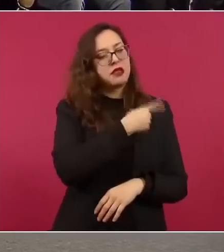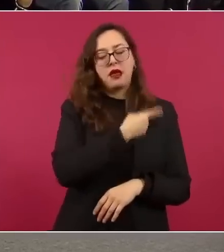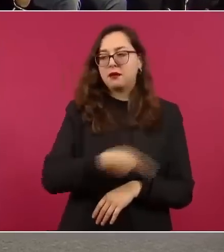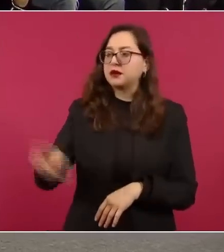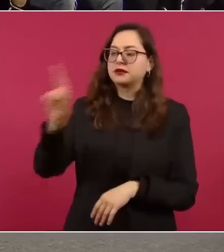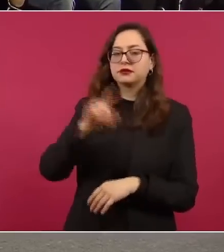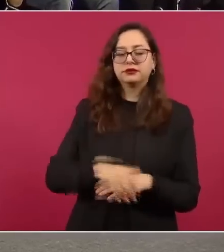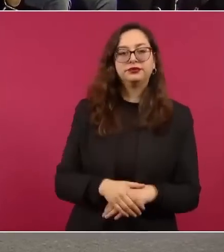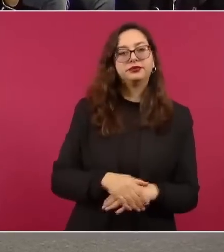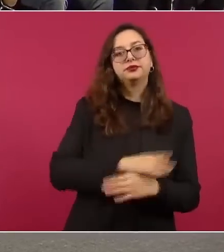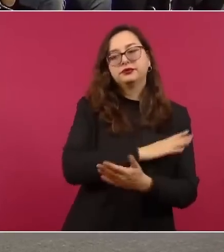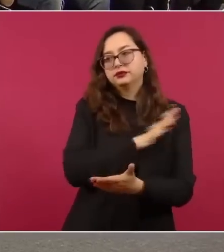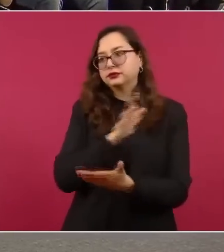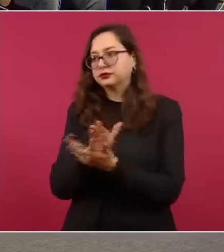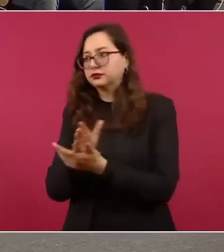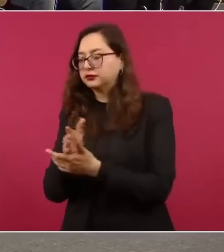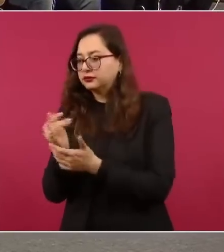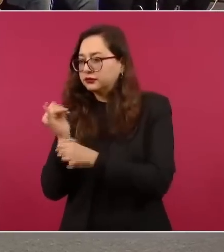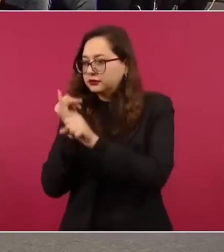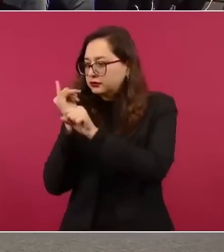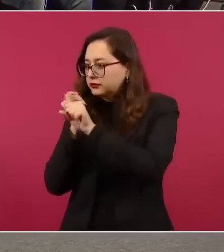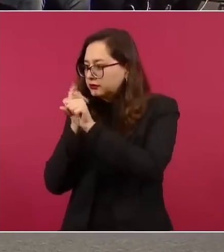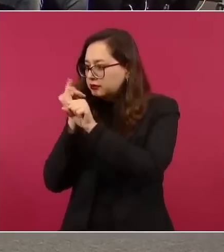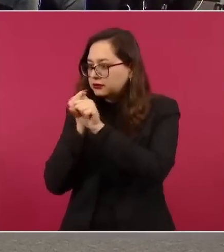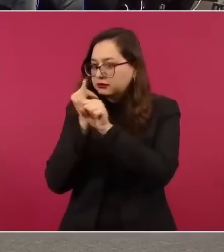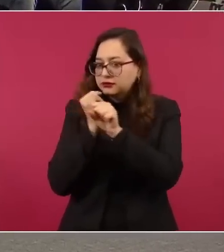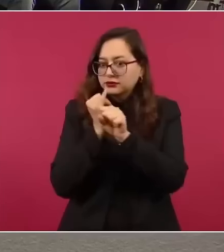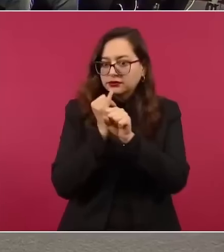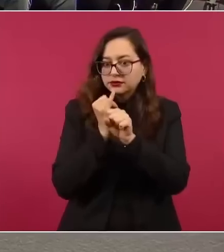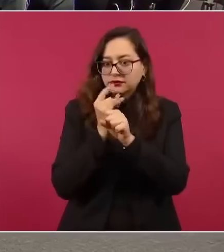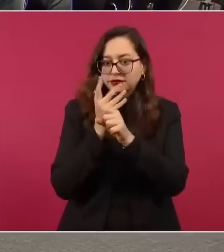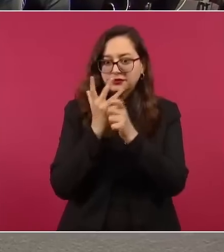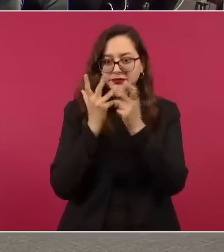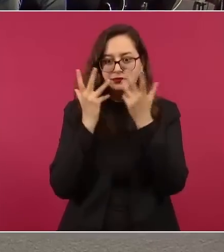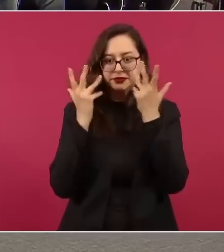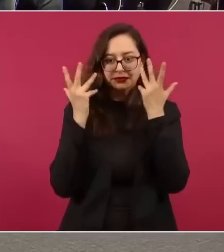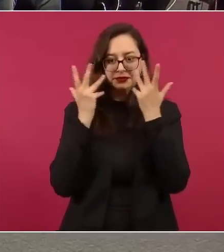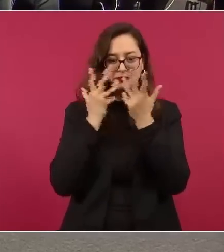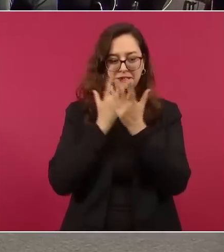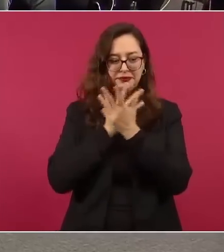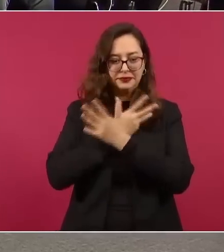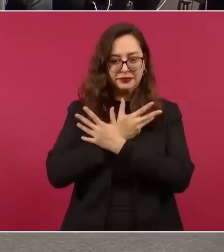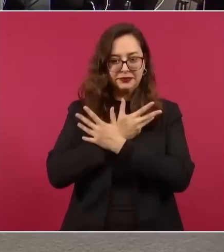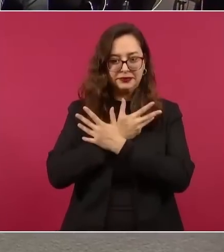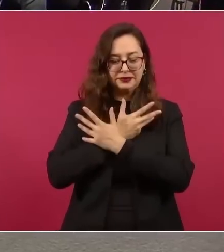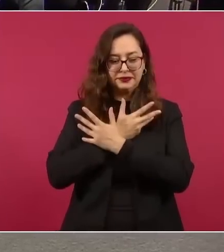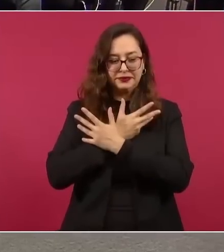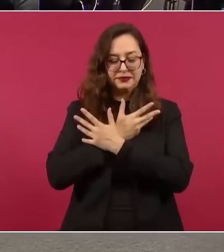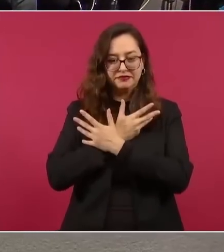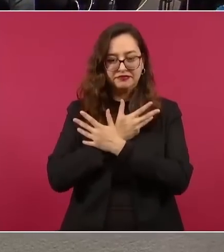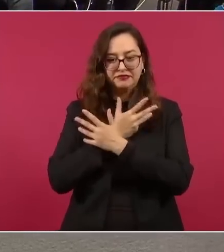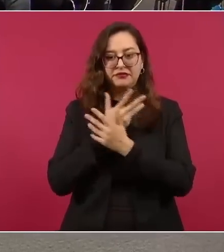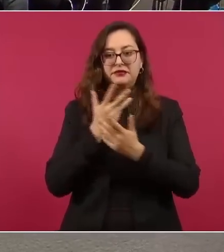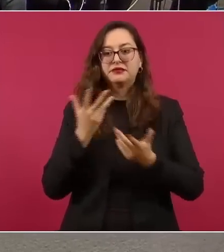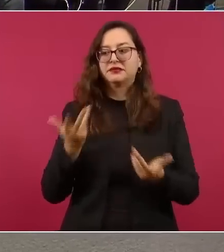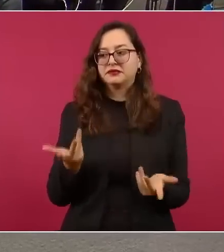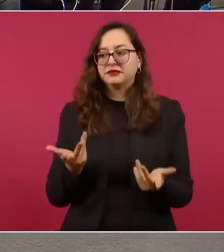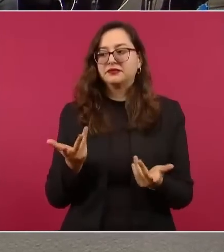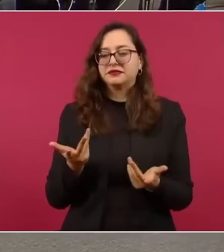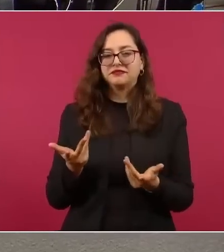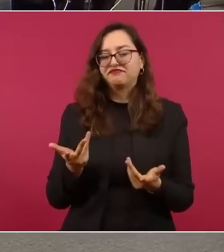que sus corresponsales tenían como fuente